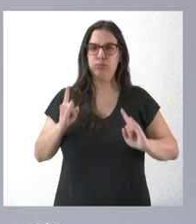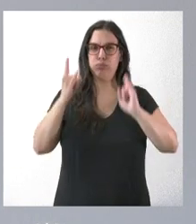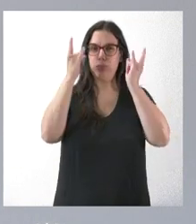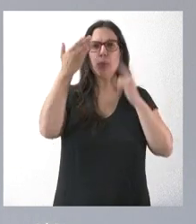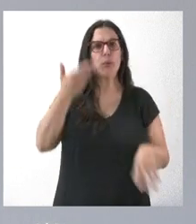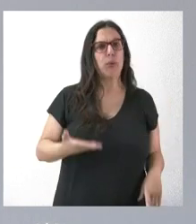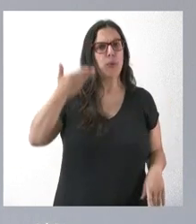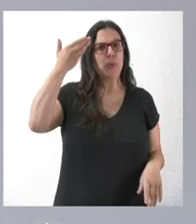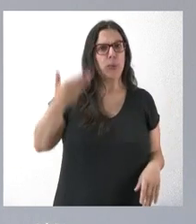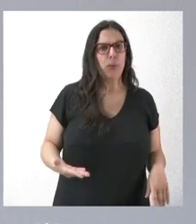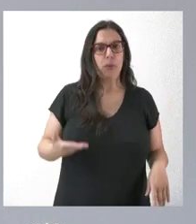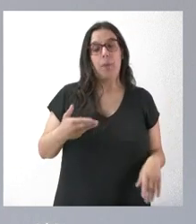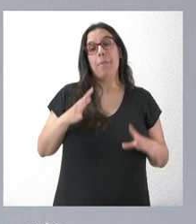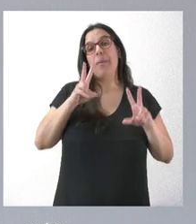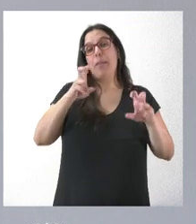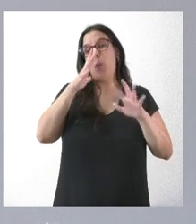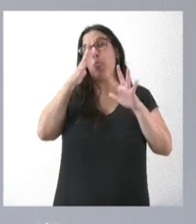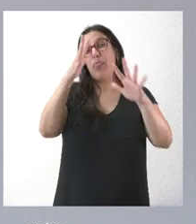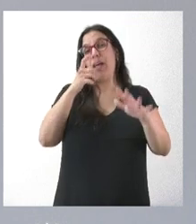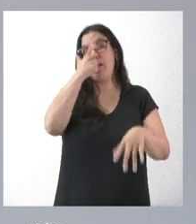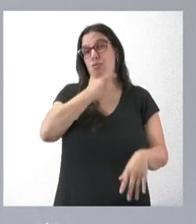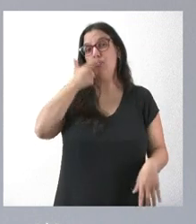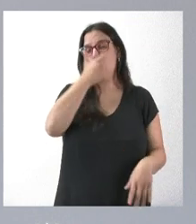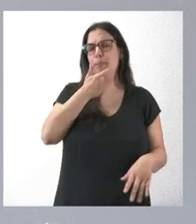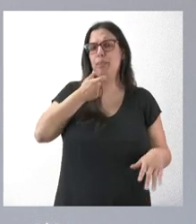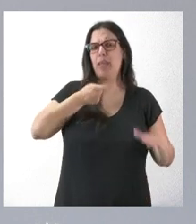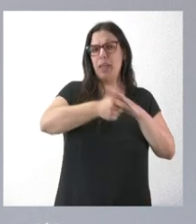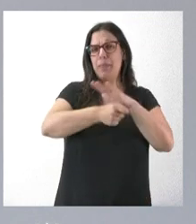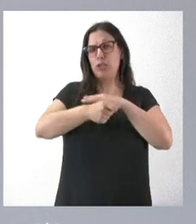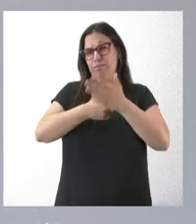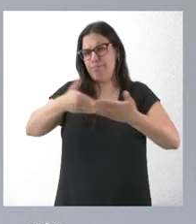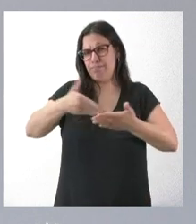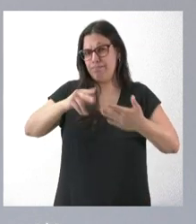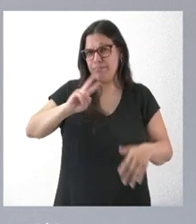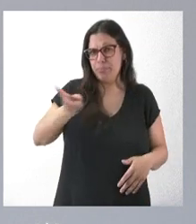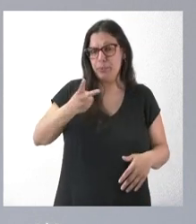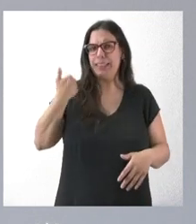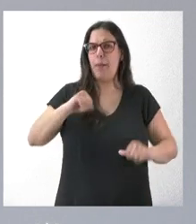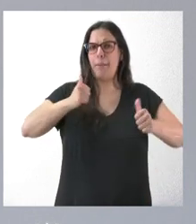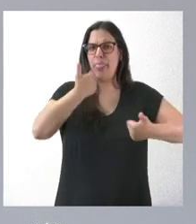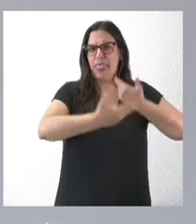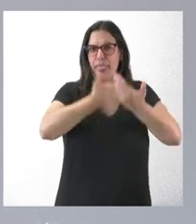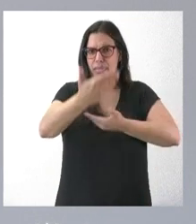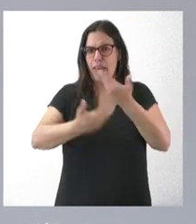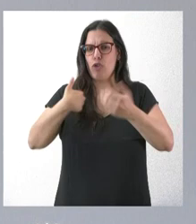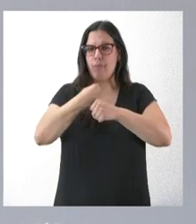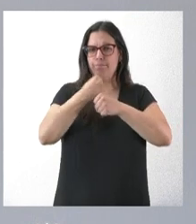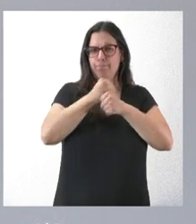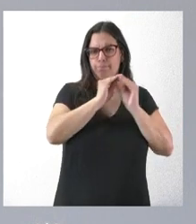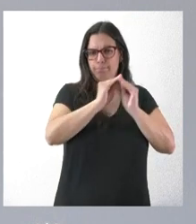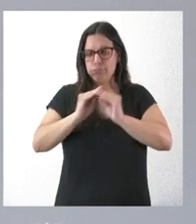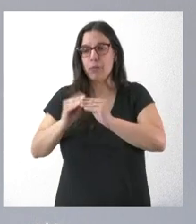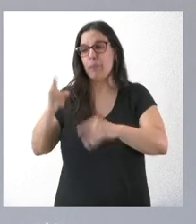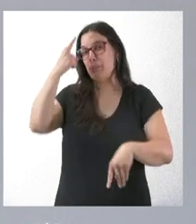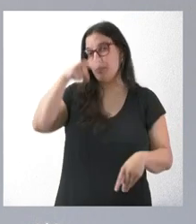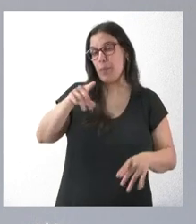que es un plan en principio a diez años con la inversión de muchas decenas de millones de euros que está ya trabajándose, que como bien sabe y conoce,